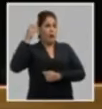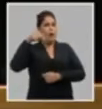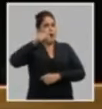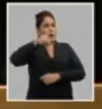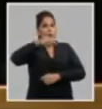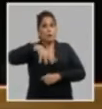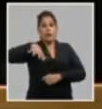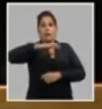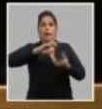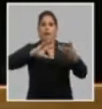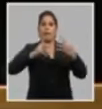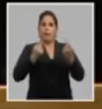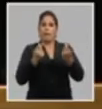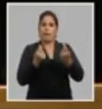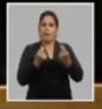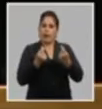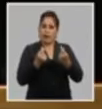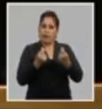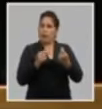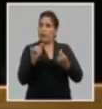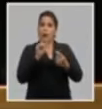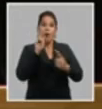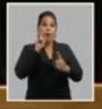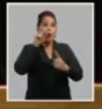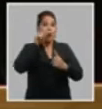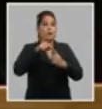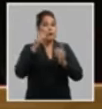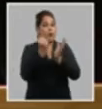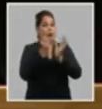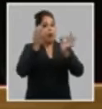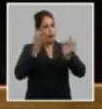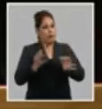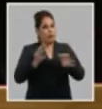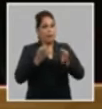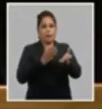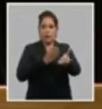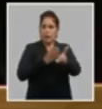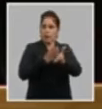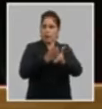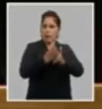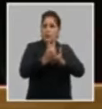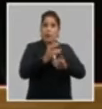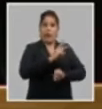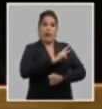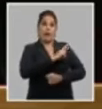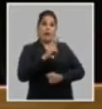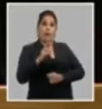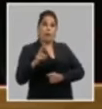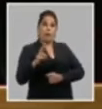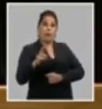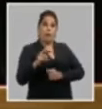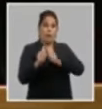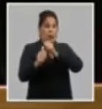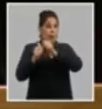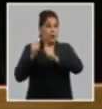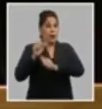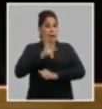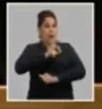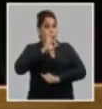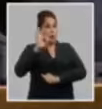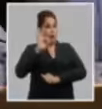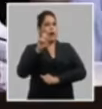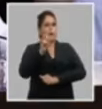actualizar el modelo económico con el objetivo de garantizar la continuidad e irreversibilidad del